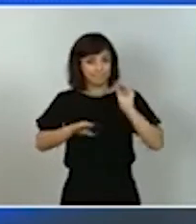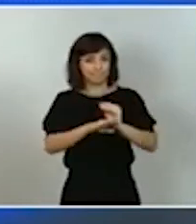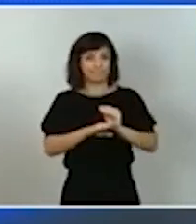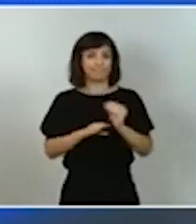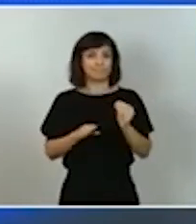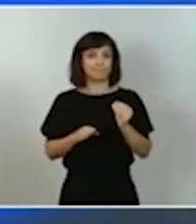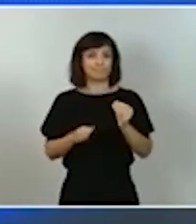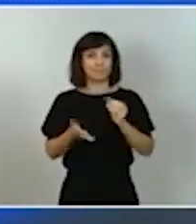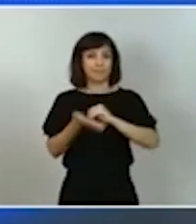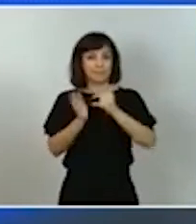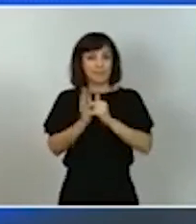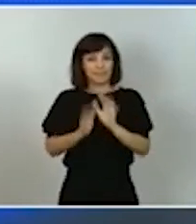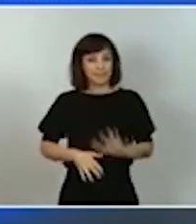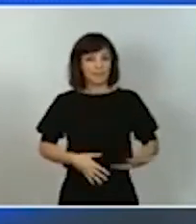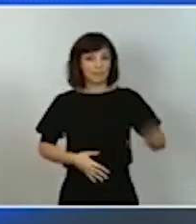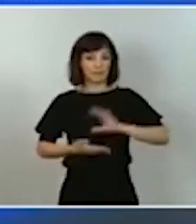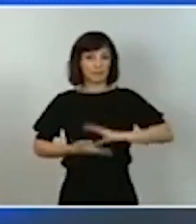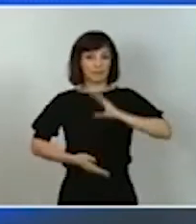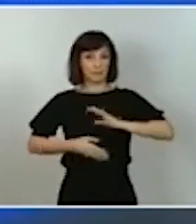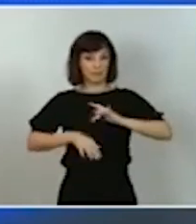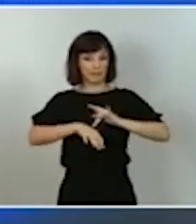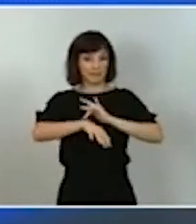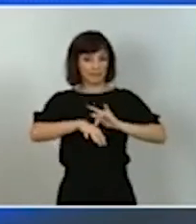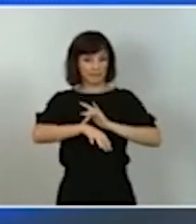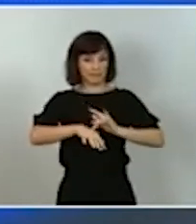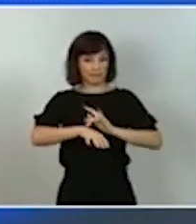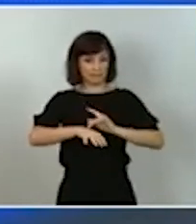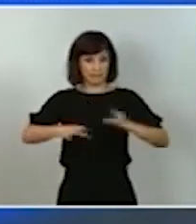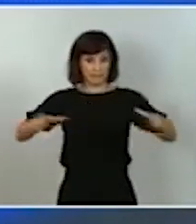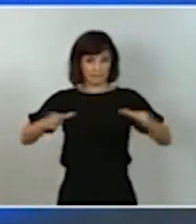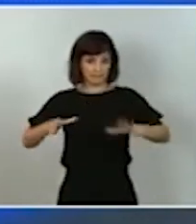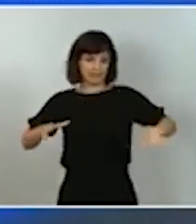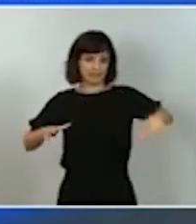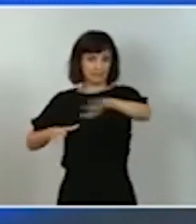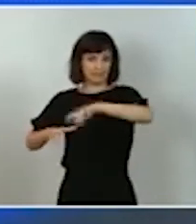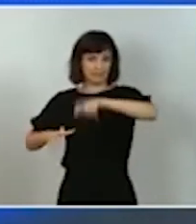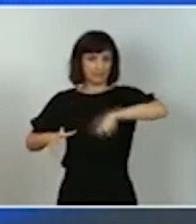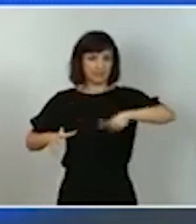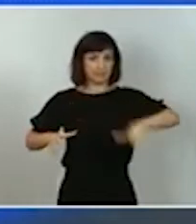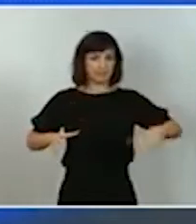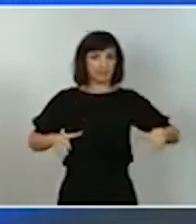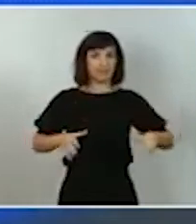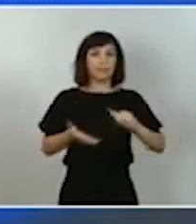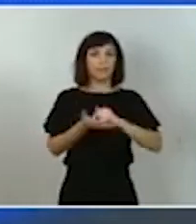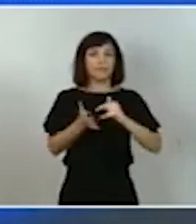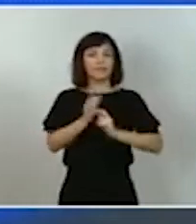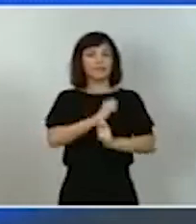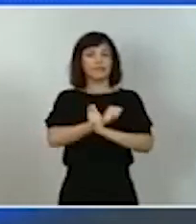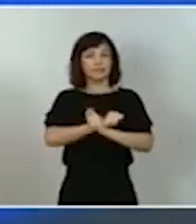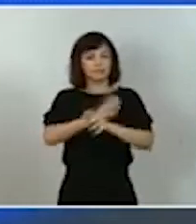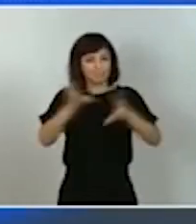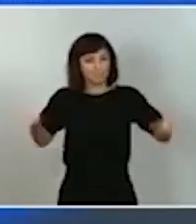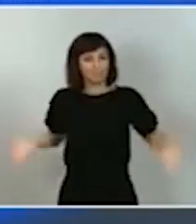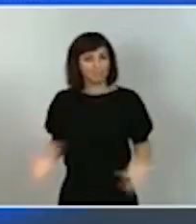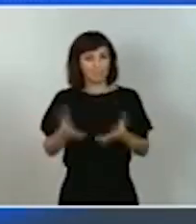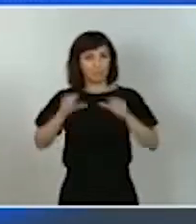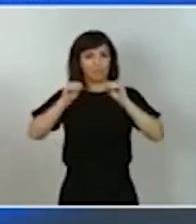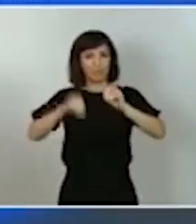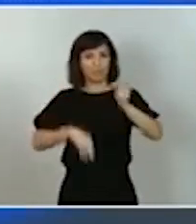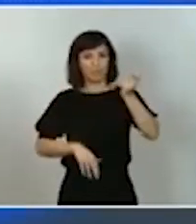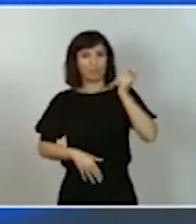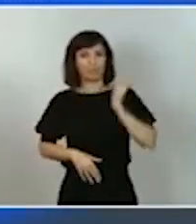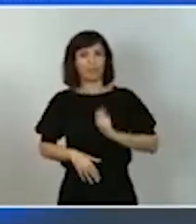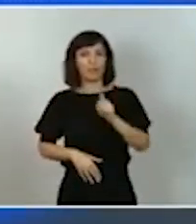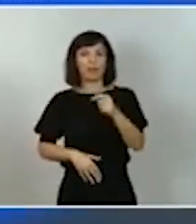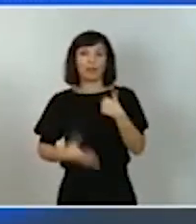nacional de capacidades digitales del conjunto de la población el plan estratégico de impulso a la formación profesional que se elaboró junto con toda la comunidad